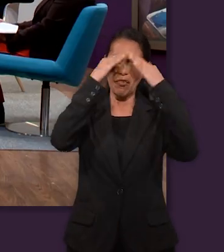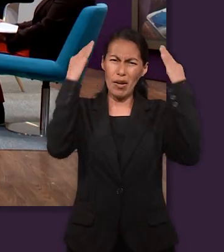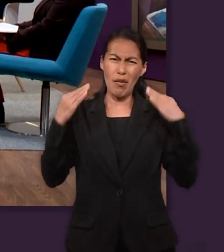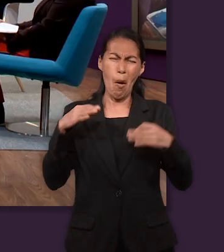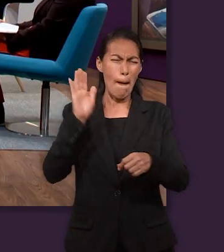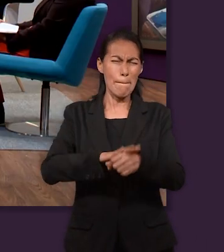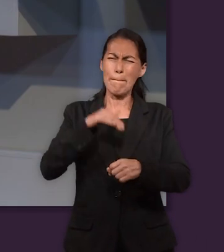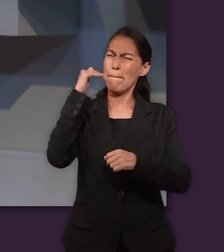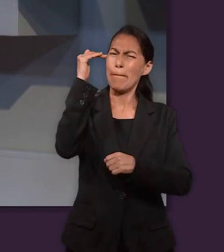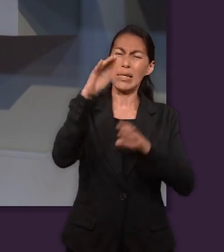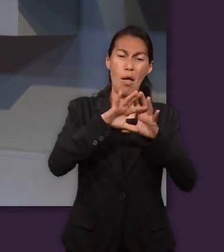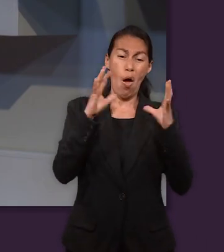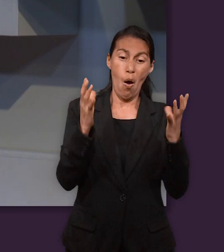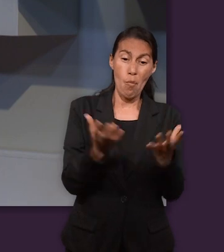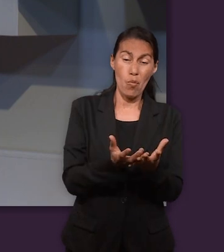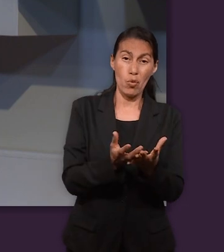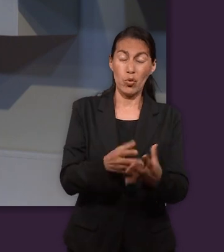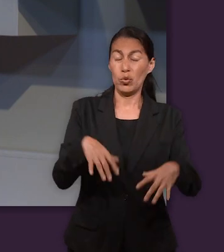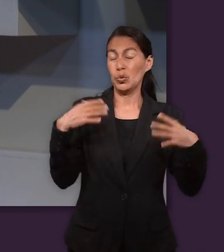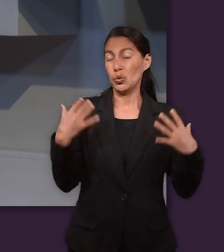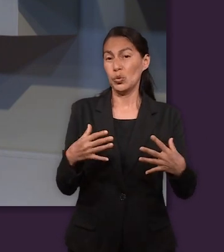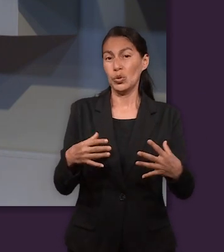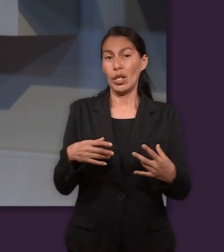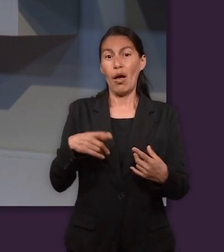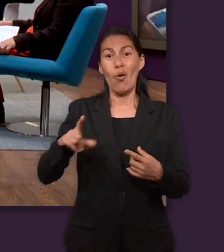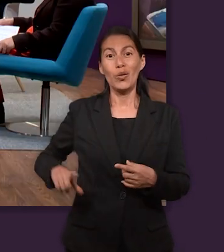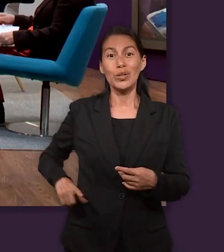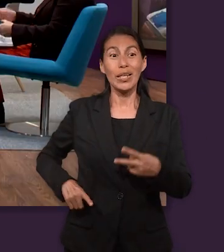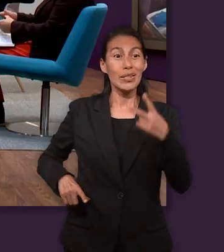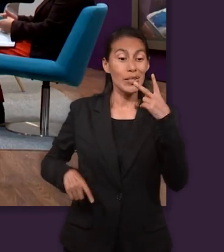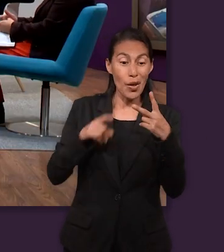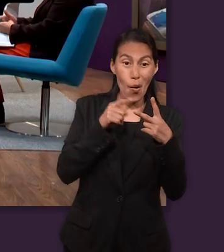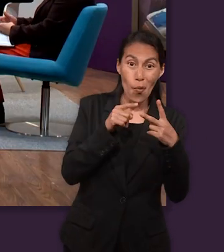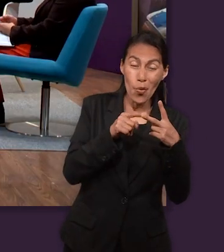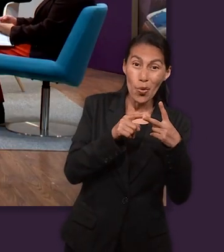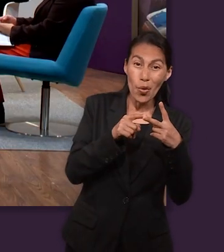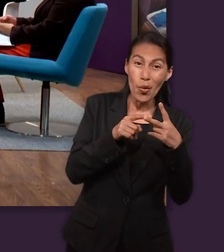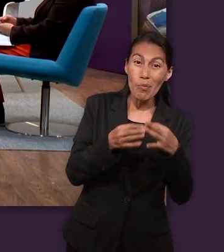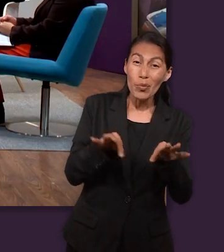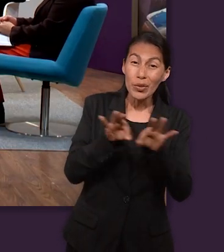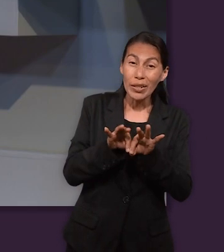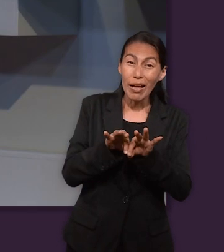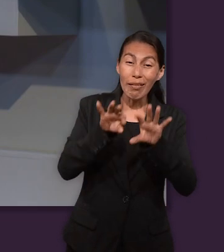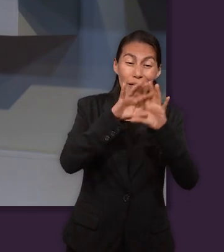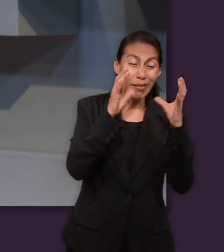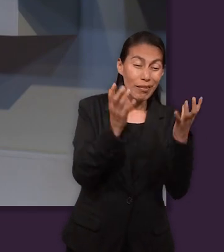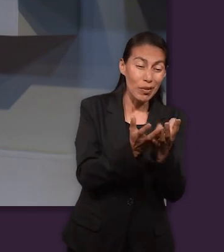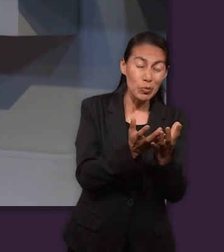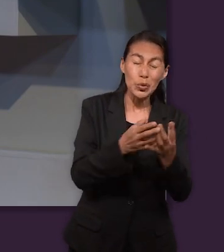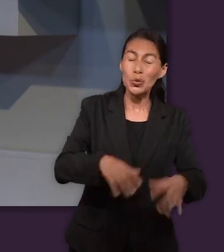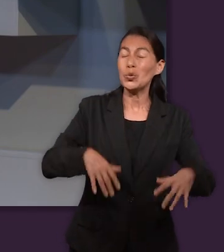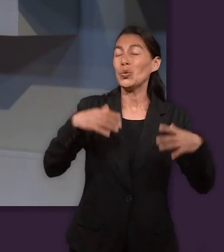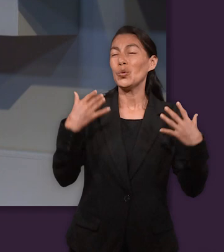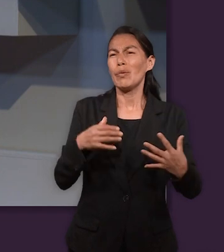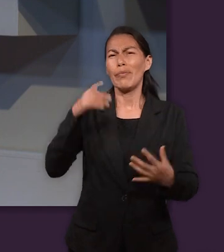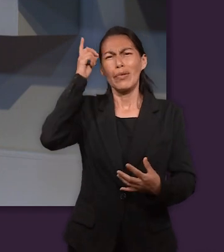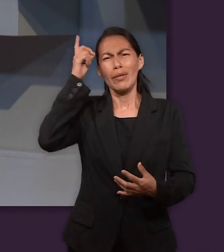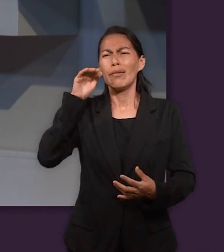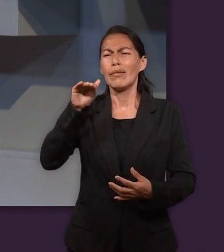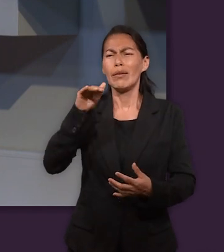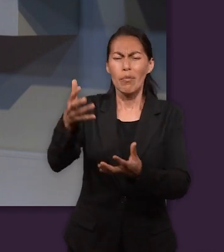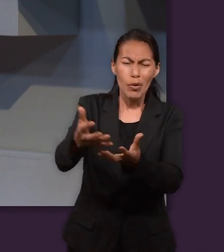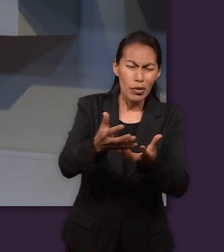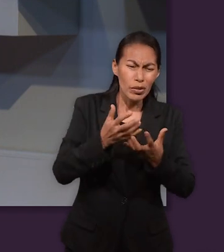Sí, porque Egipto era la potencia, la potencia mundial. Entonces, ¿cómo Dios sabía